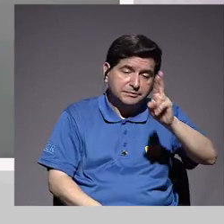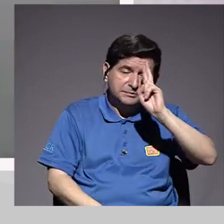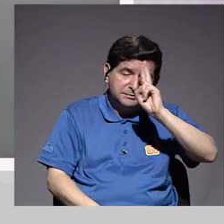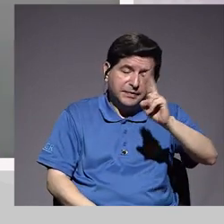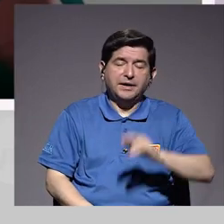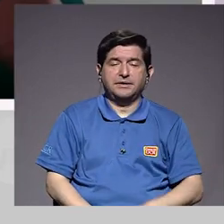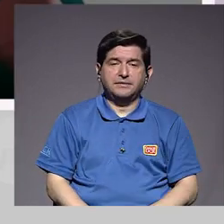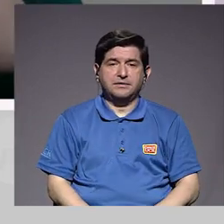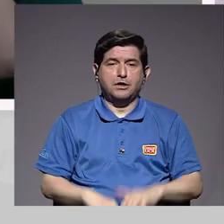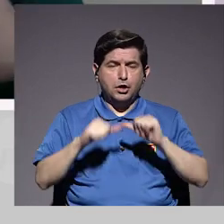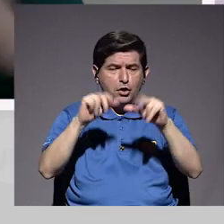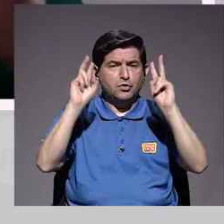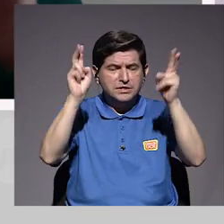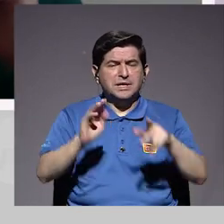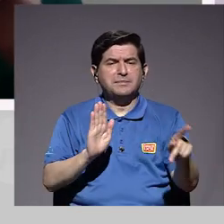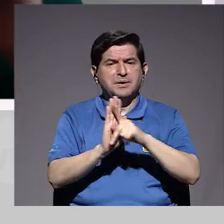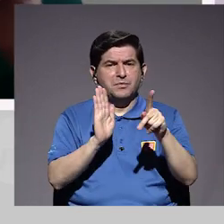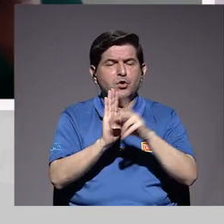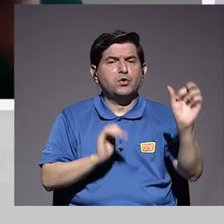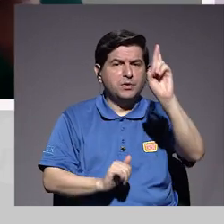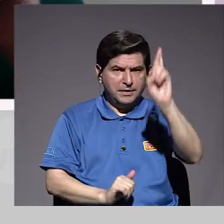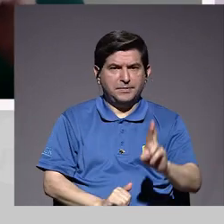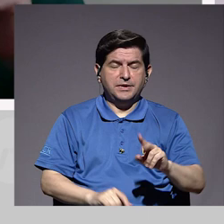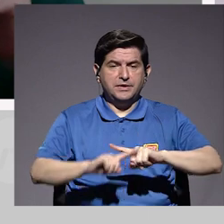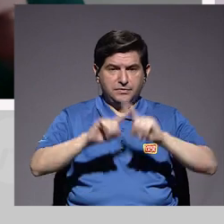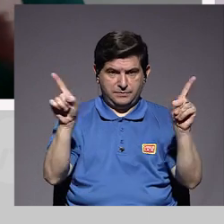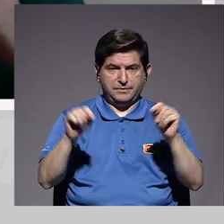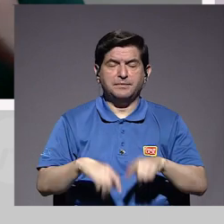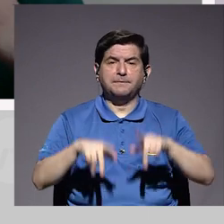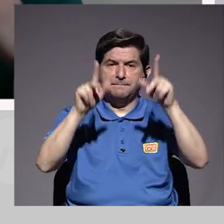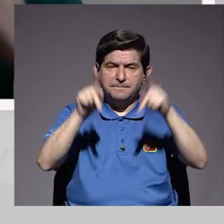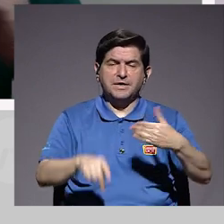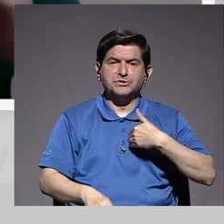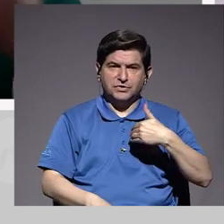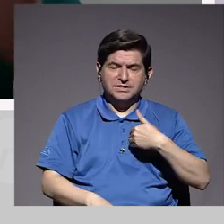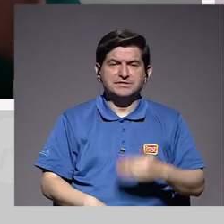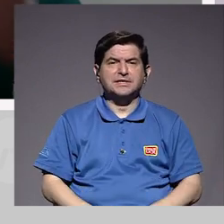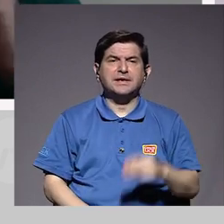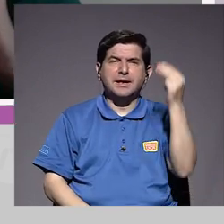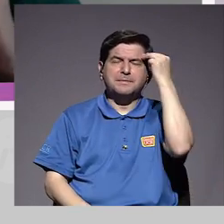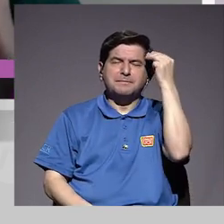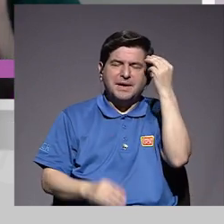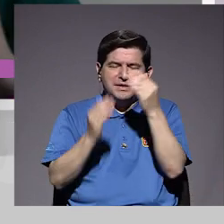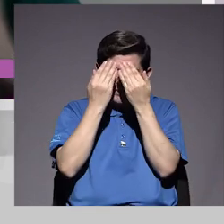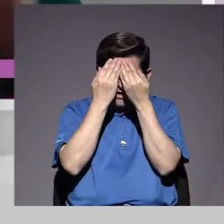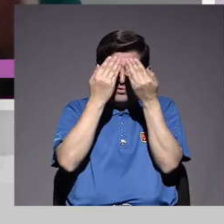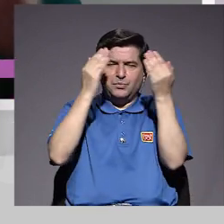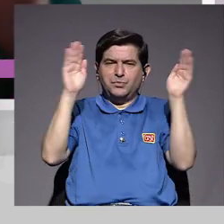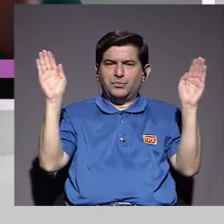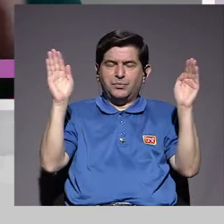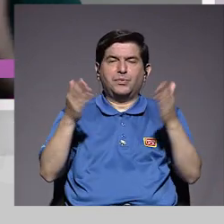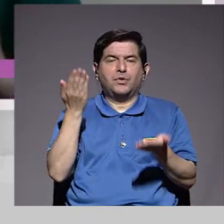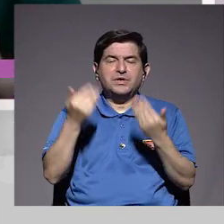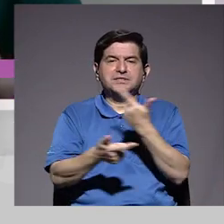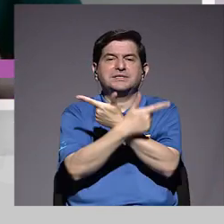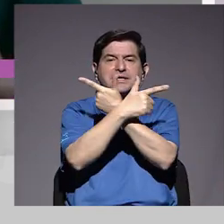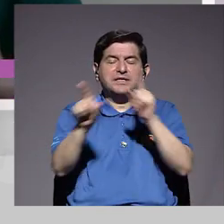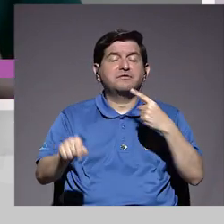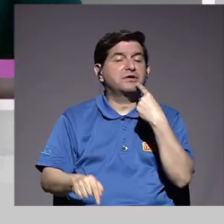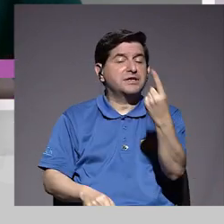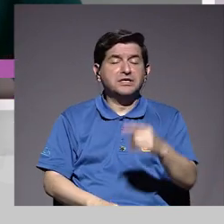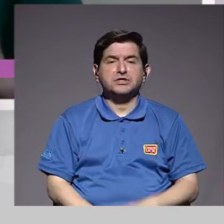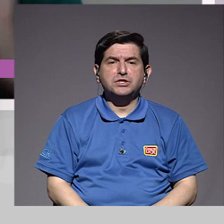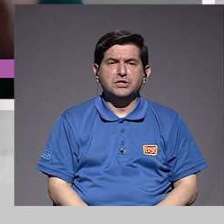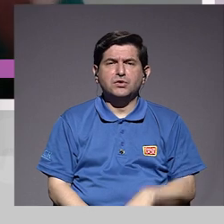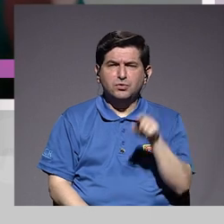respetar, ¿verdad? Y sigue siendo un tema tabú en Costa Rica. Pero para quienes tenemos una mentalidad un poquito más abierta o un poquito más libre, yo